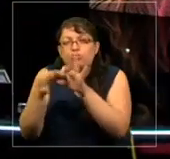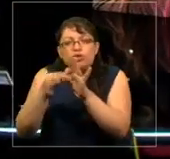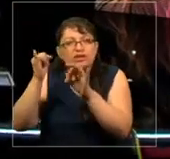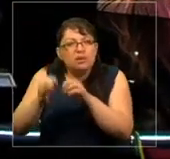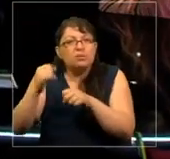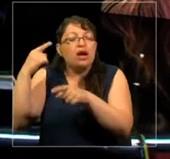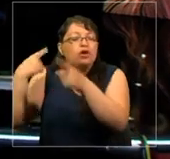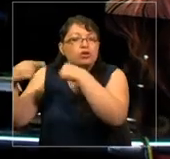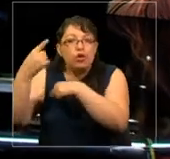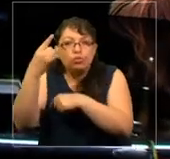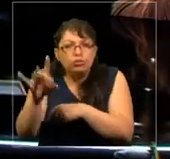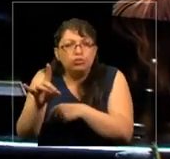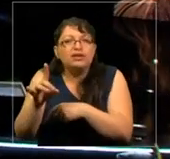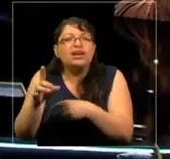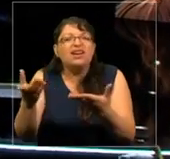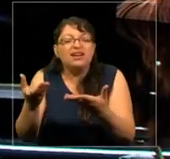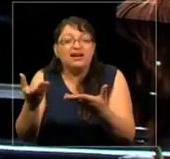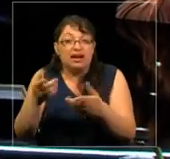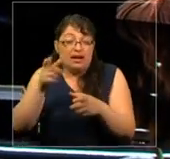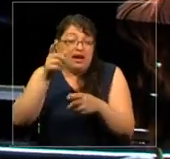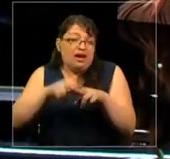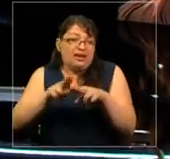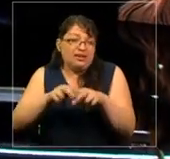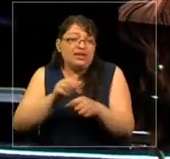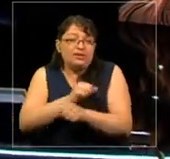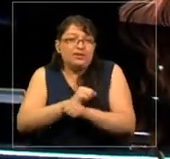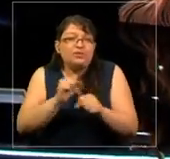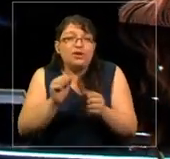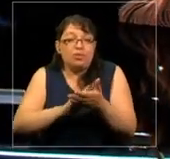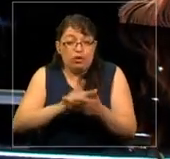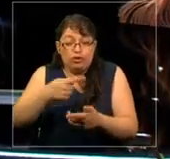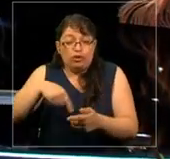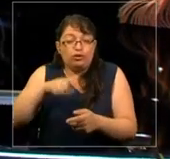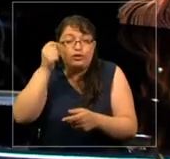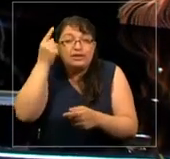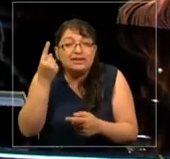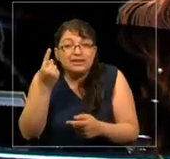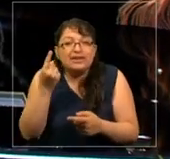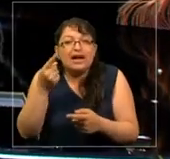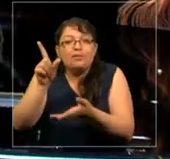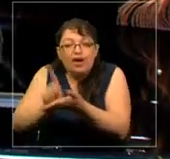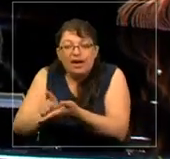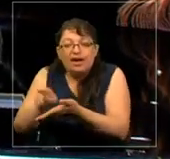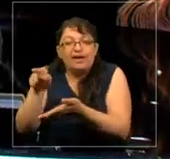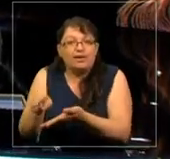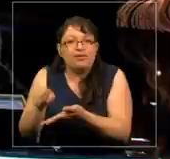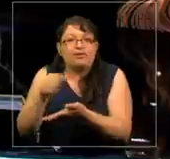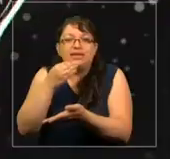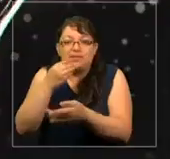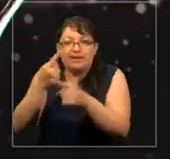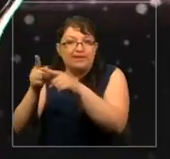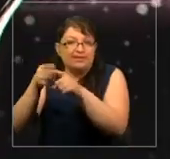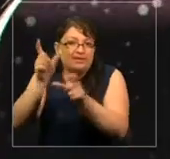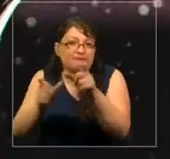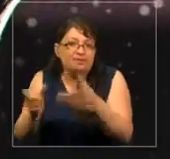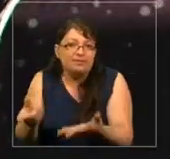única historia, es que hace imposible entender completamente ese lugar o a esa persona.